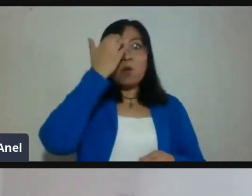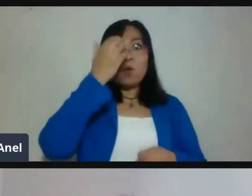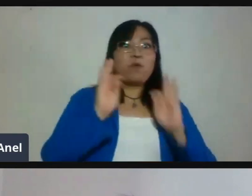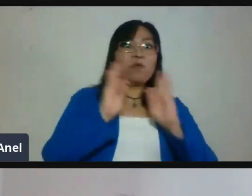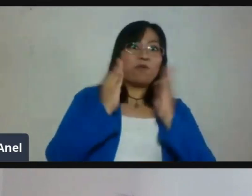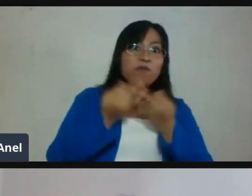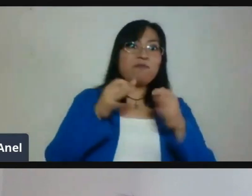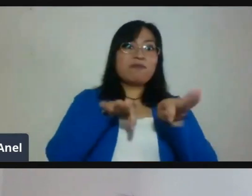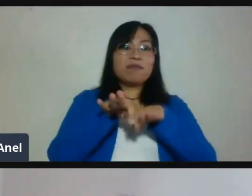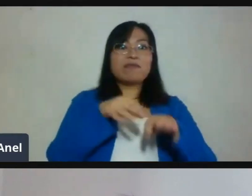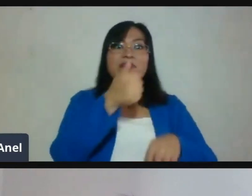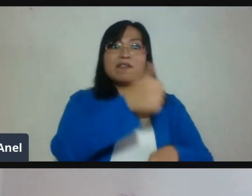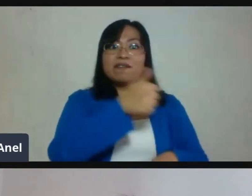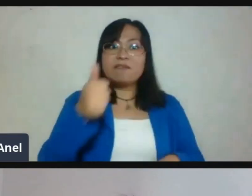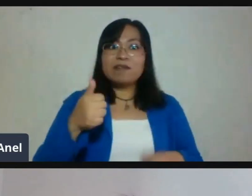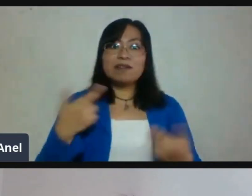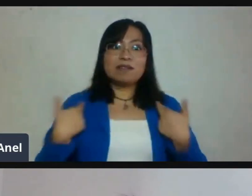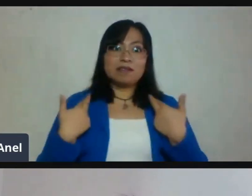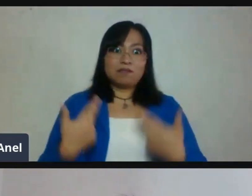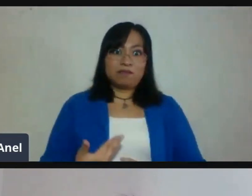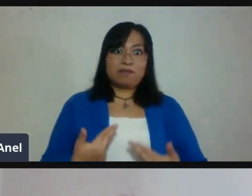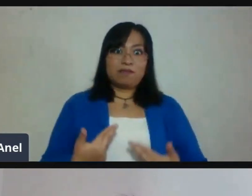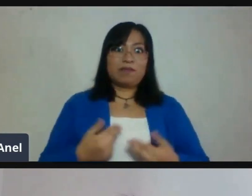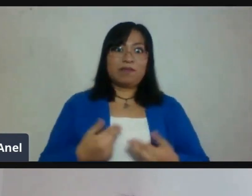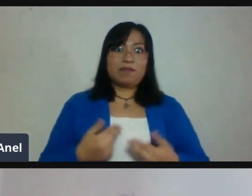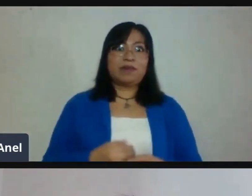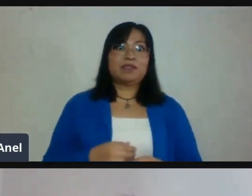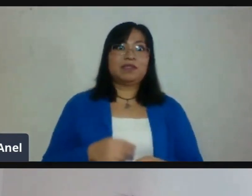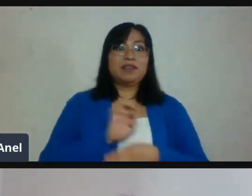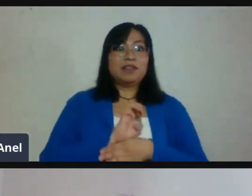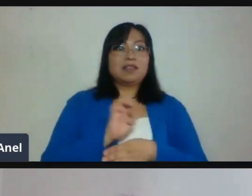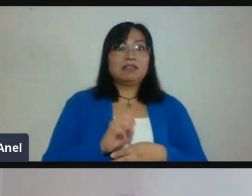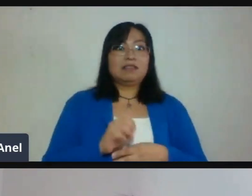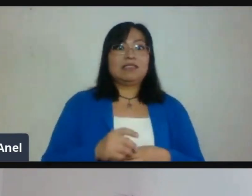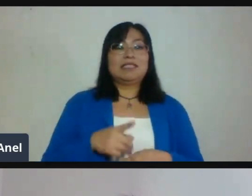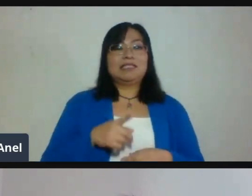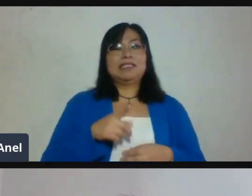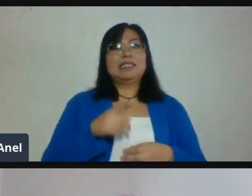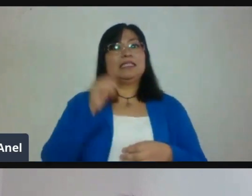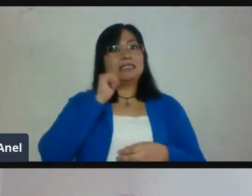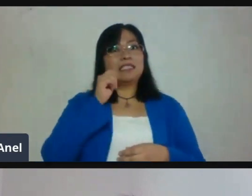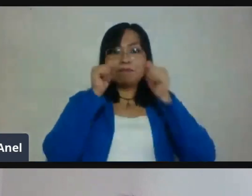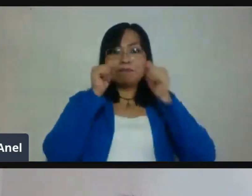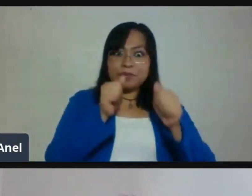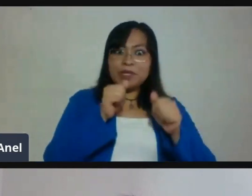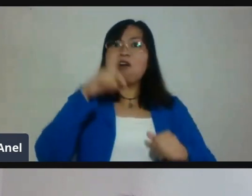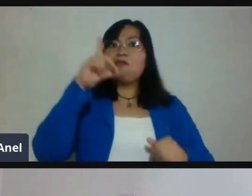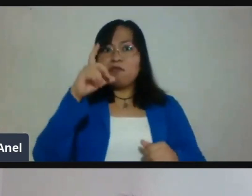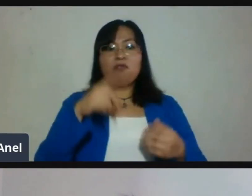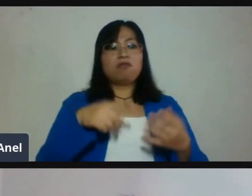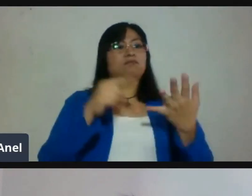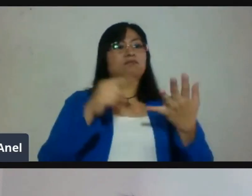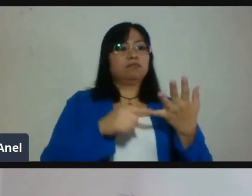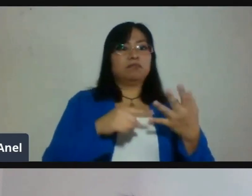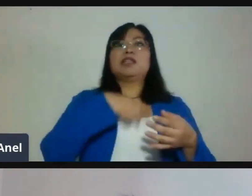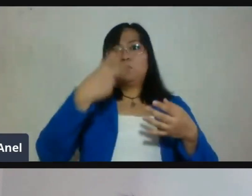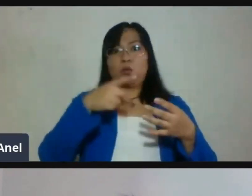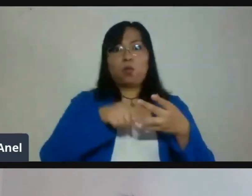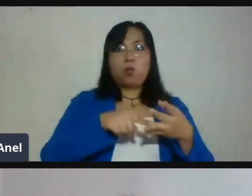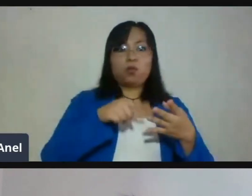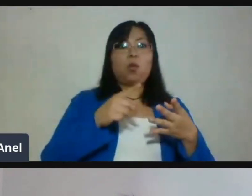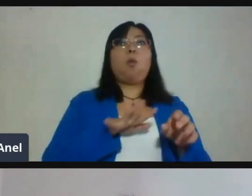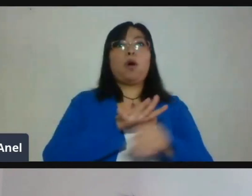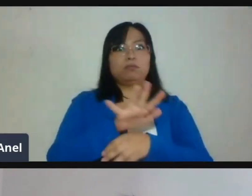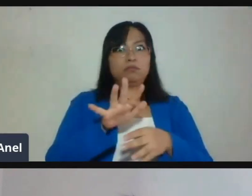mira, tienes que sacar una fotografía de esto que tienes que hacer y debes de trasladarla por este medio,